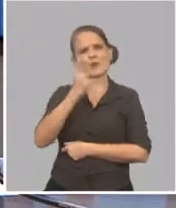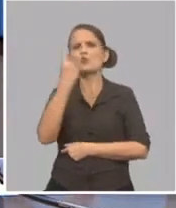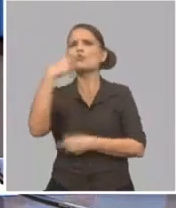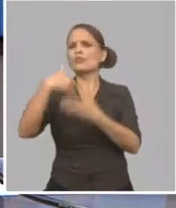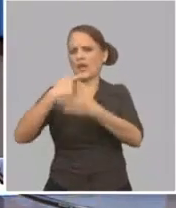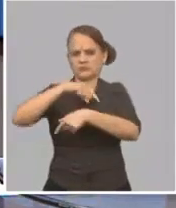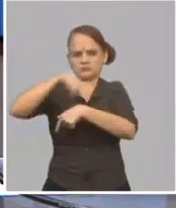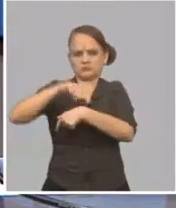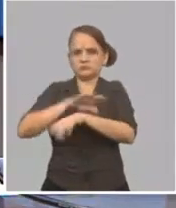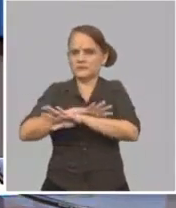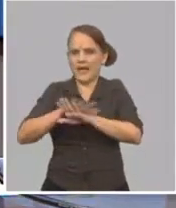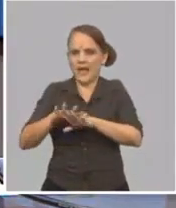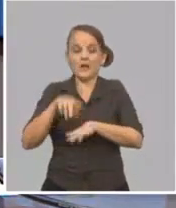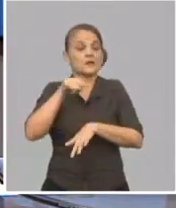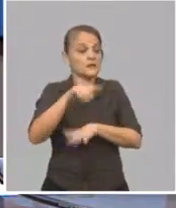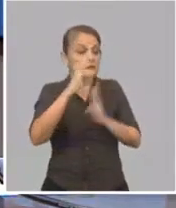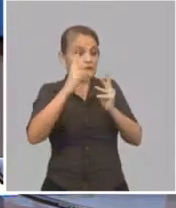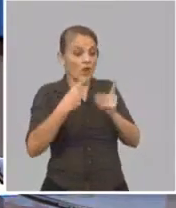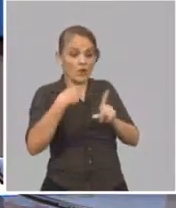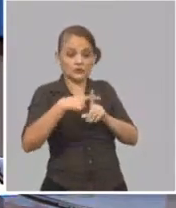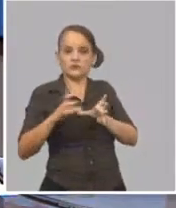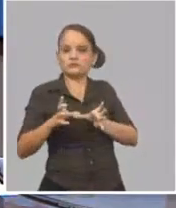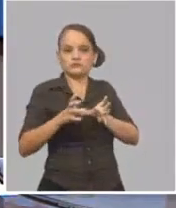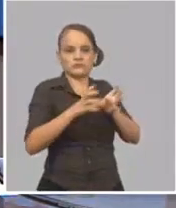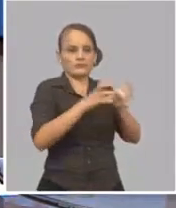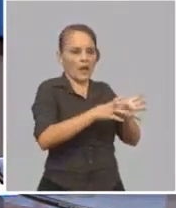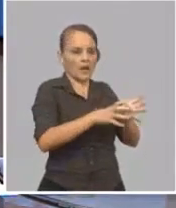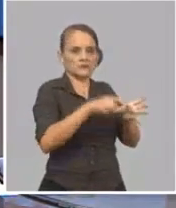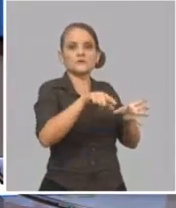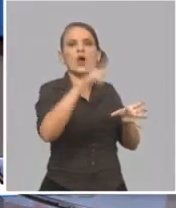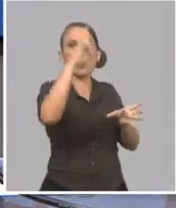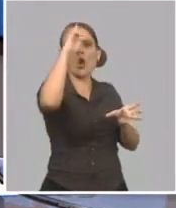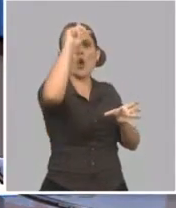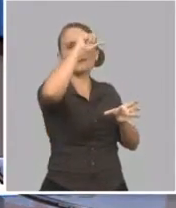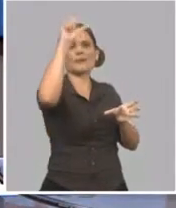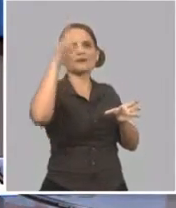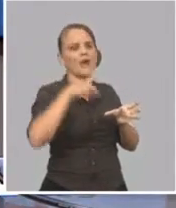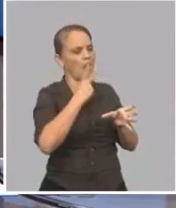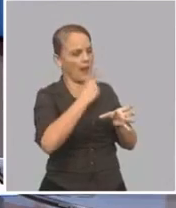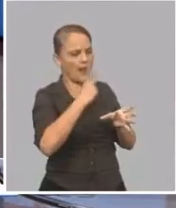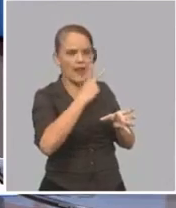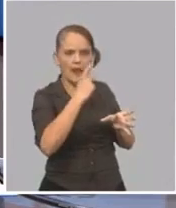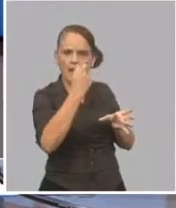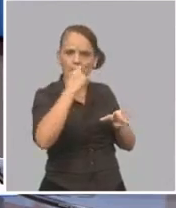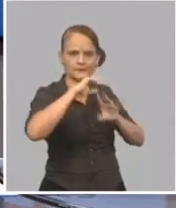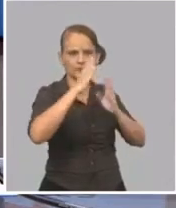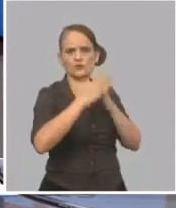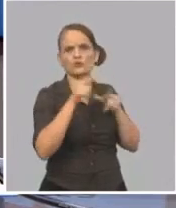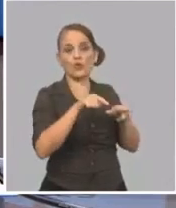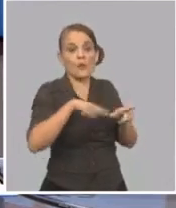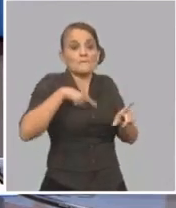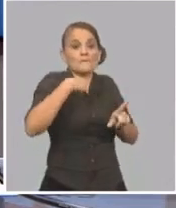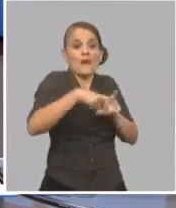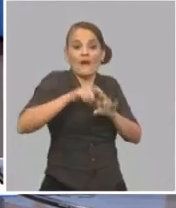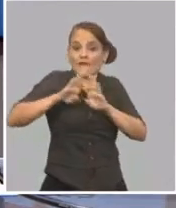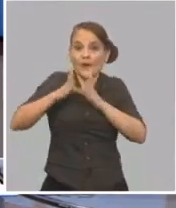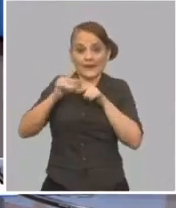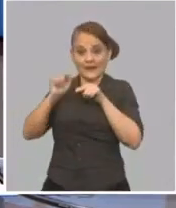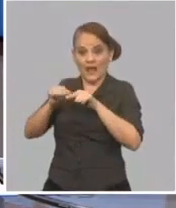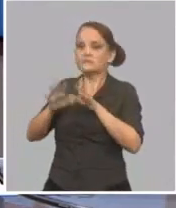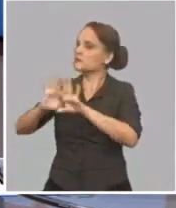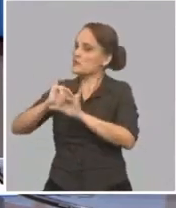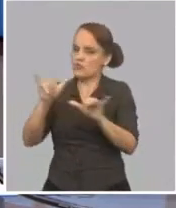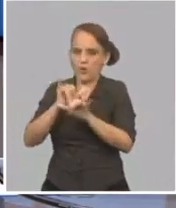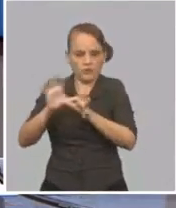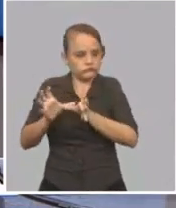personas son tratadas en los hospitales que ha establecido para eso, como hemos explicado, y la familia se aísla, como ocurrió con esta familia,